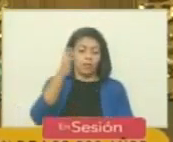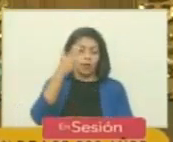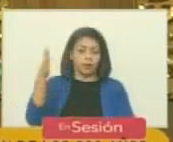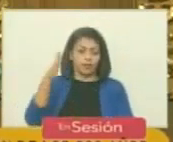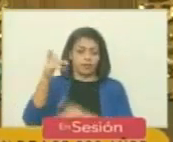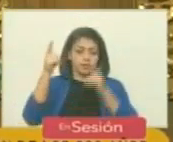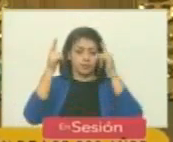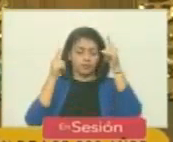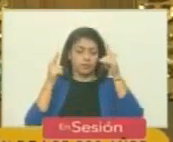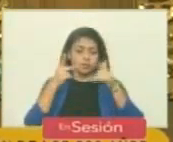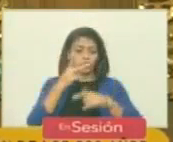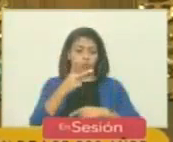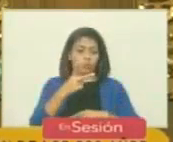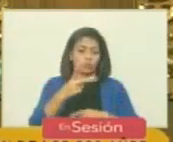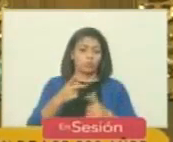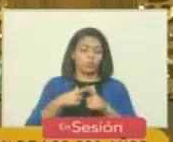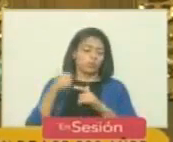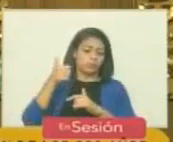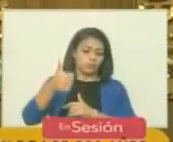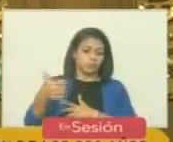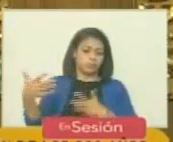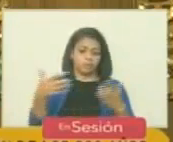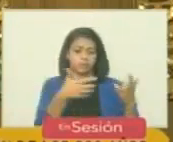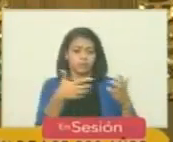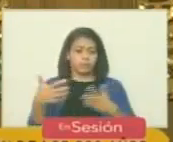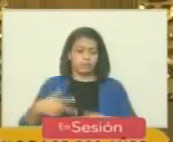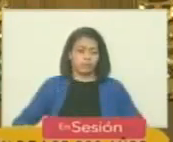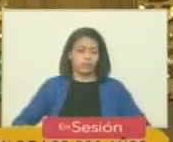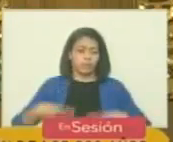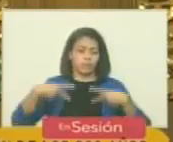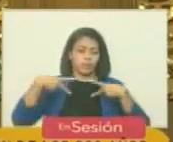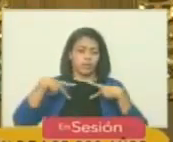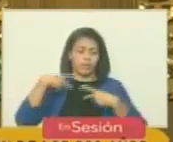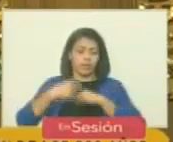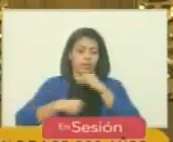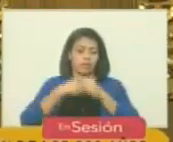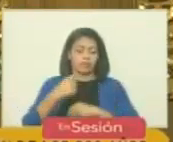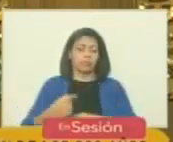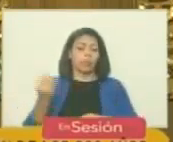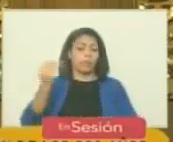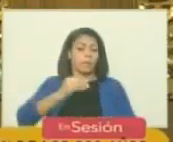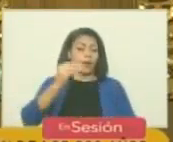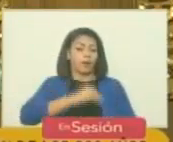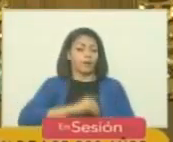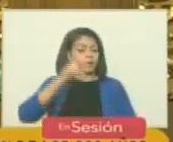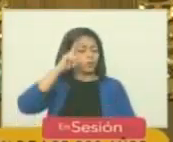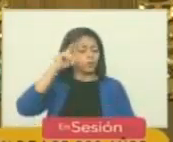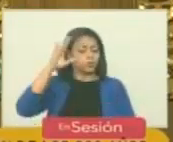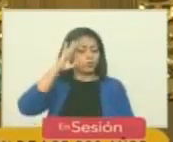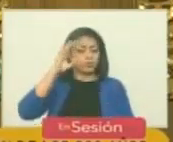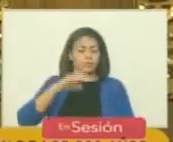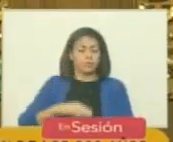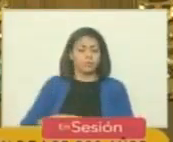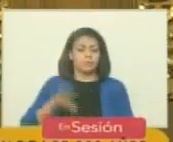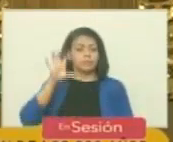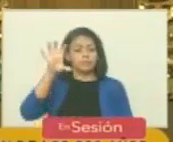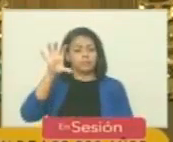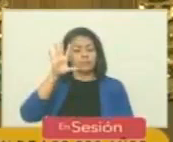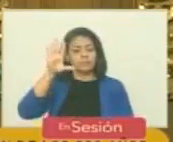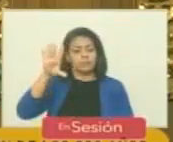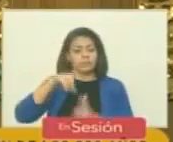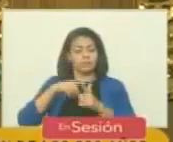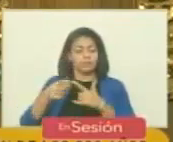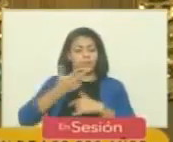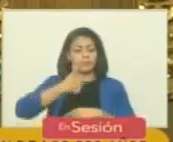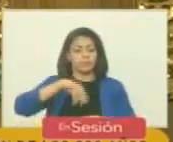Chávez dos siglos de lucha tantas vidas consagradas a esto que es mucho más que un sueño la patria grande es